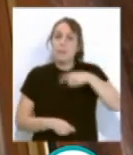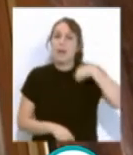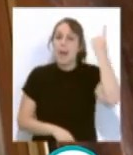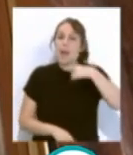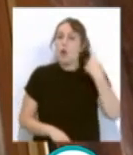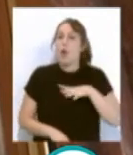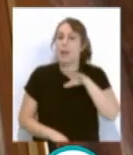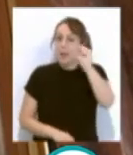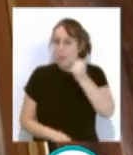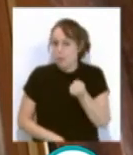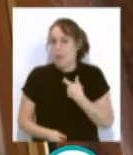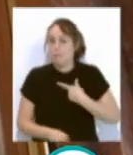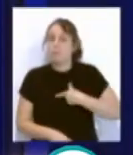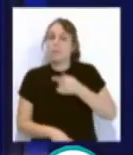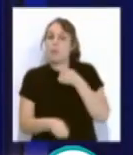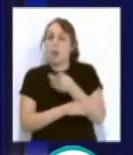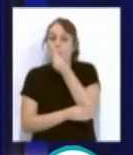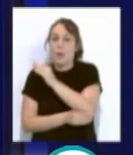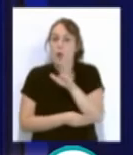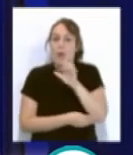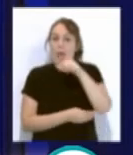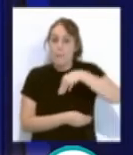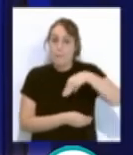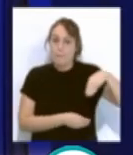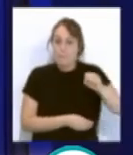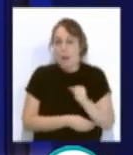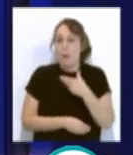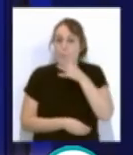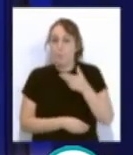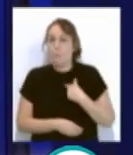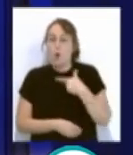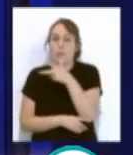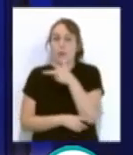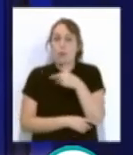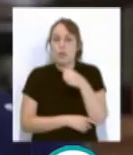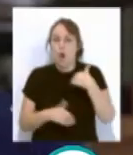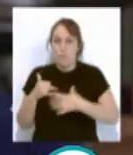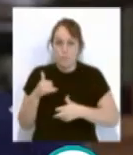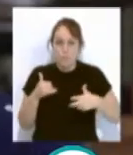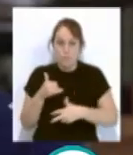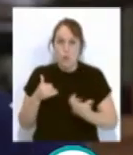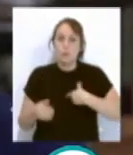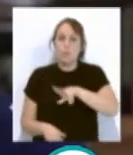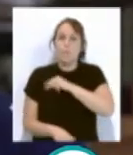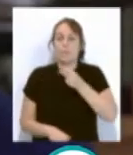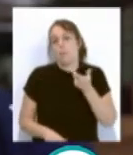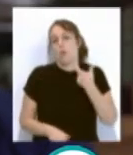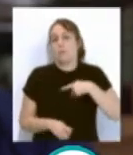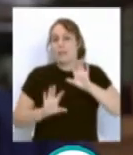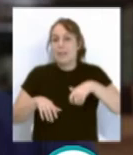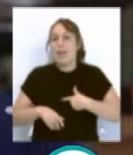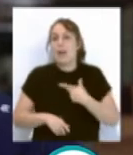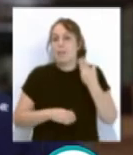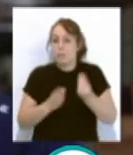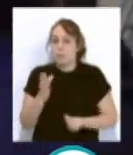Caracola de Alcance a la mejor dirección, a Emma Tusserl, por Video Blues. Por su parte, el premio Cádiz Produce, otorgado por esta casa,